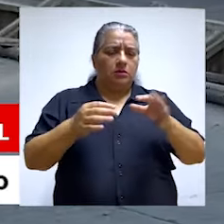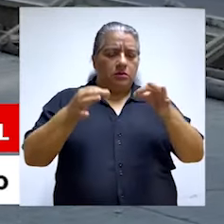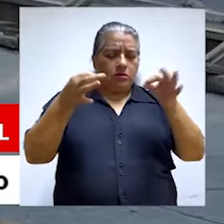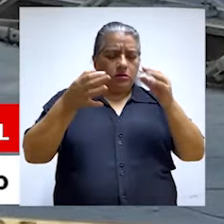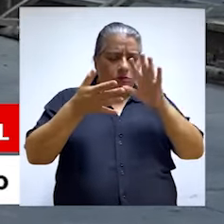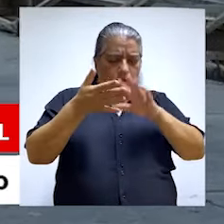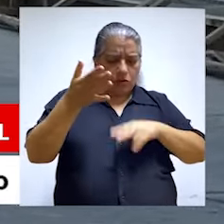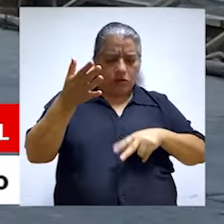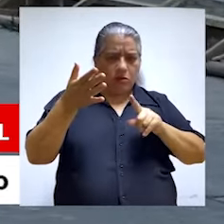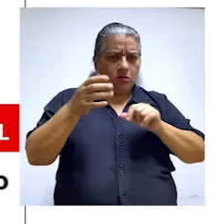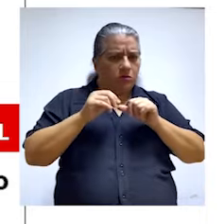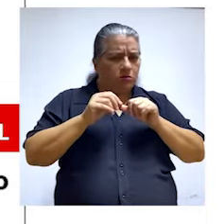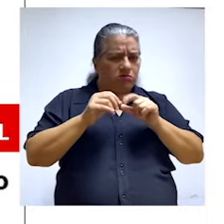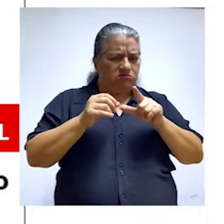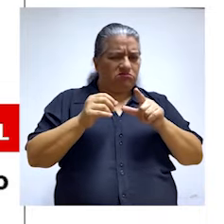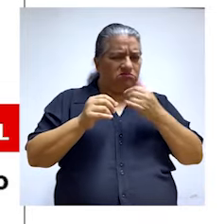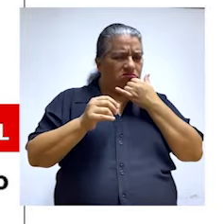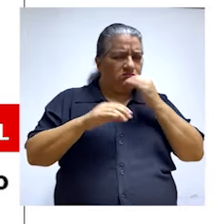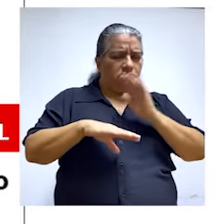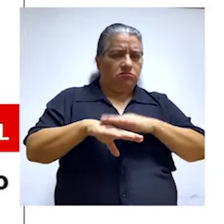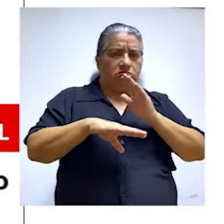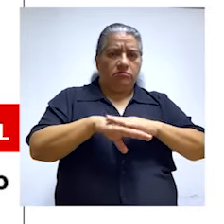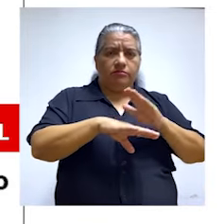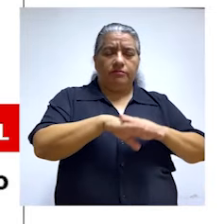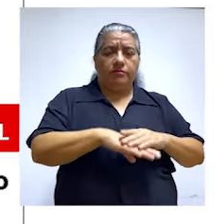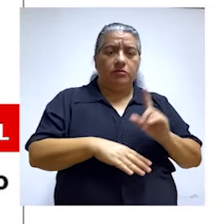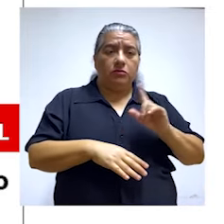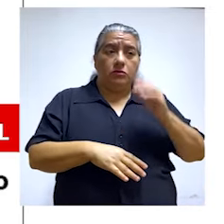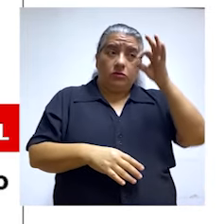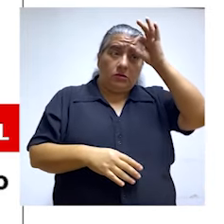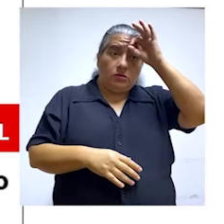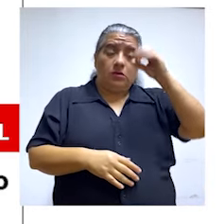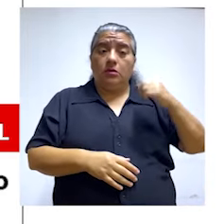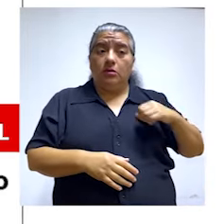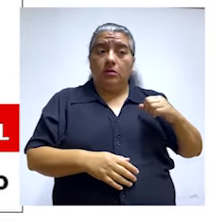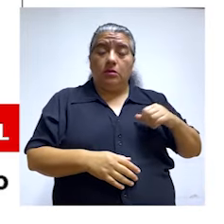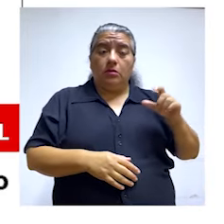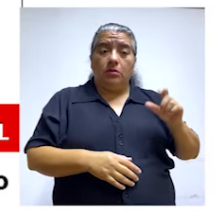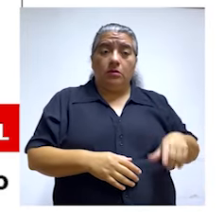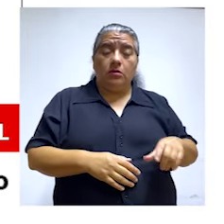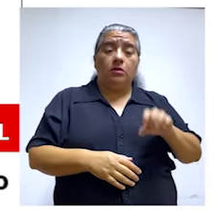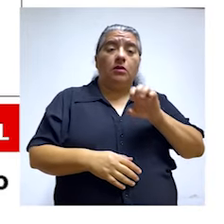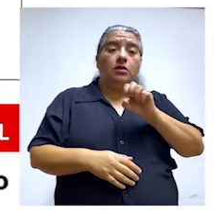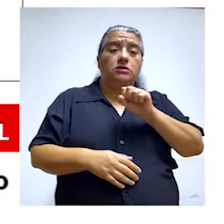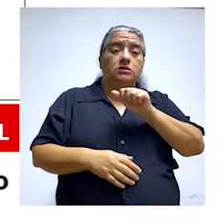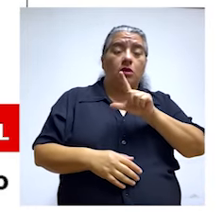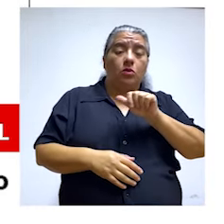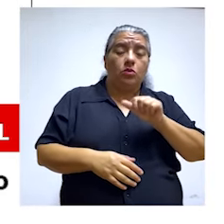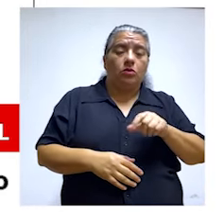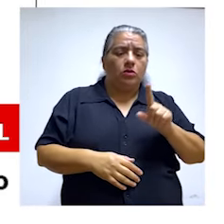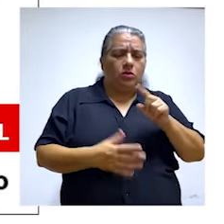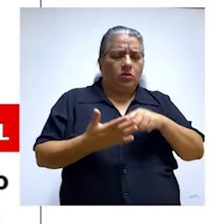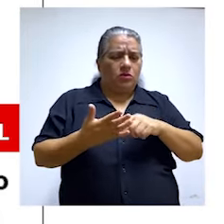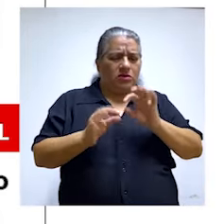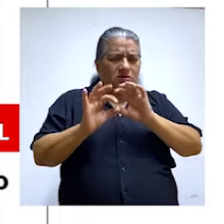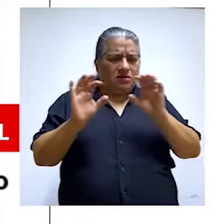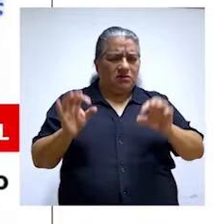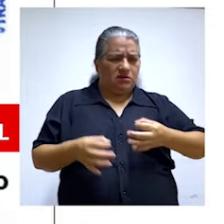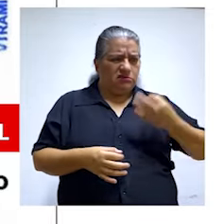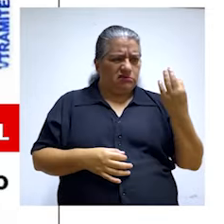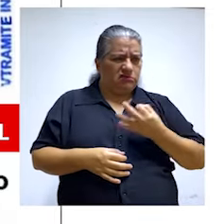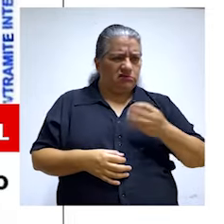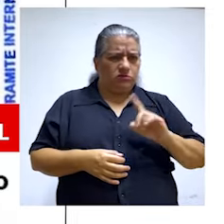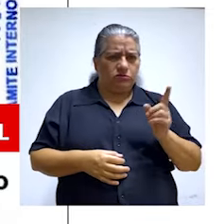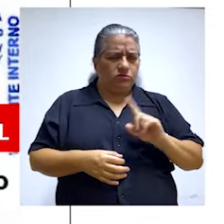Sin embargo, este documento presenta inconsistencias que no fueron advertidas por la entidad ni el contratista. Según E-Salud, este